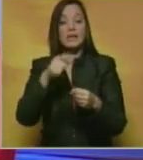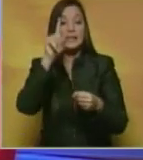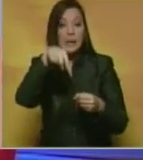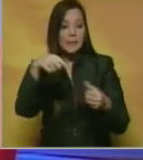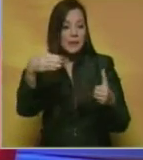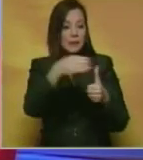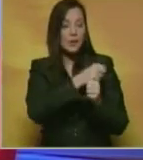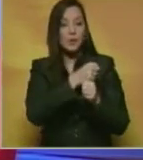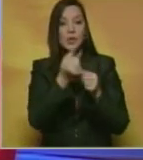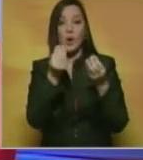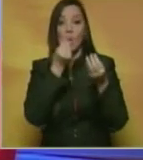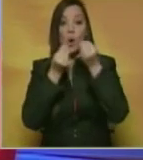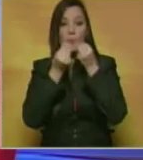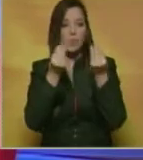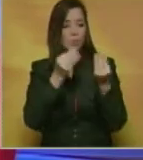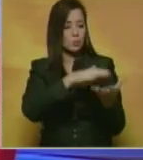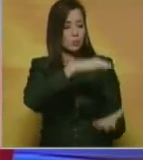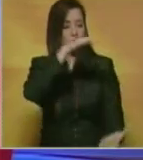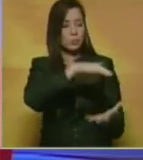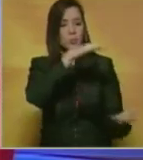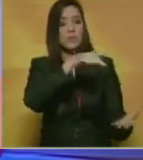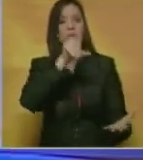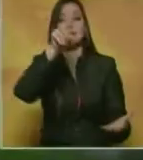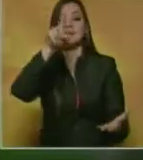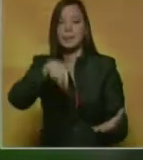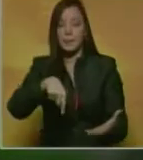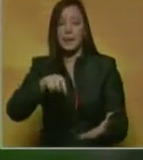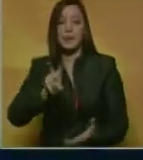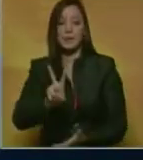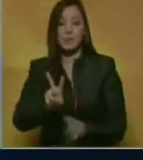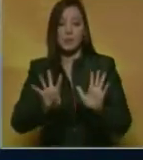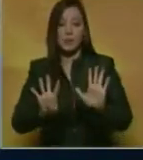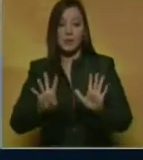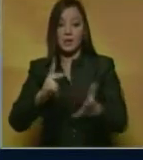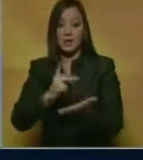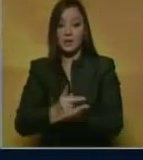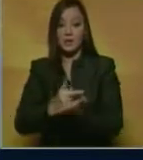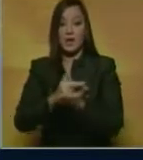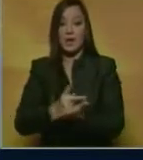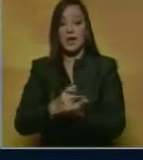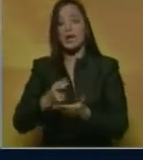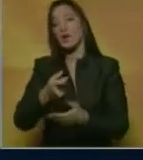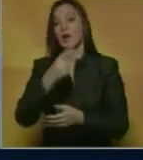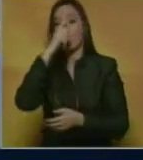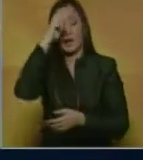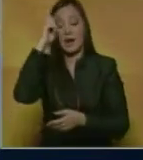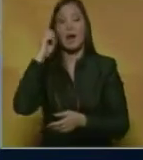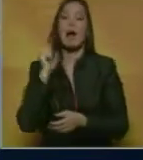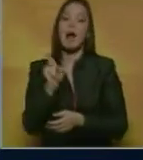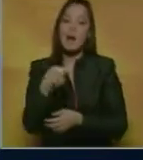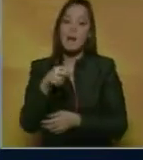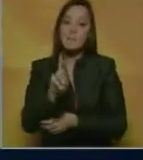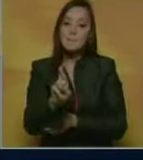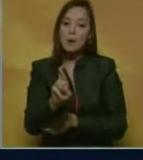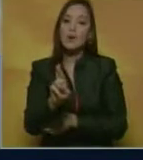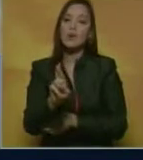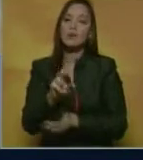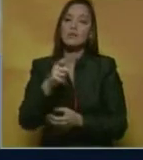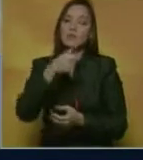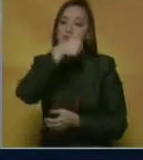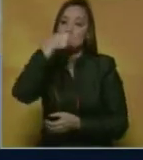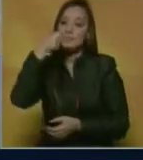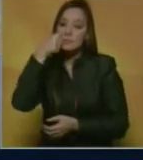y 294 gramos de droga. Castro Sotelio también señaló que el gobierno de Venezuela asignó más de 7 mil